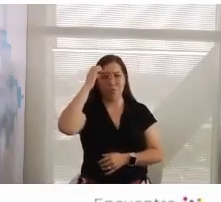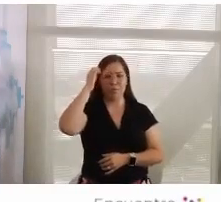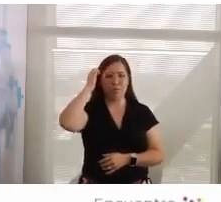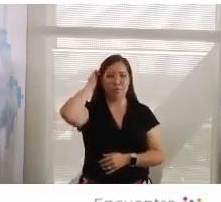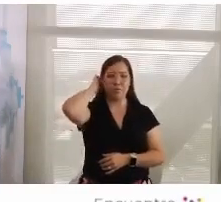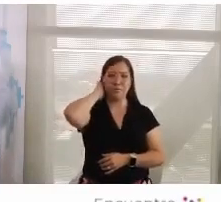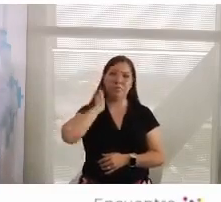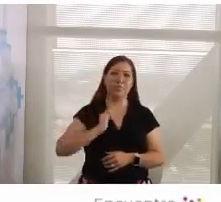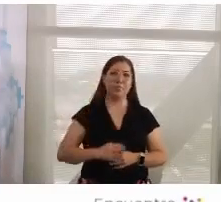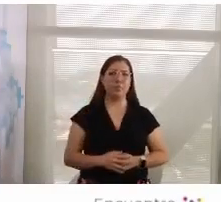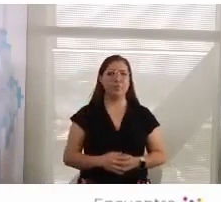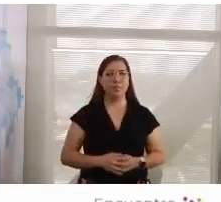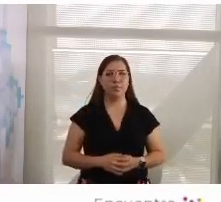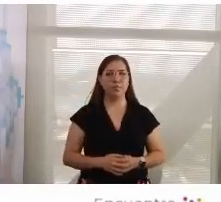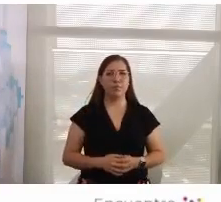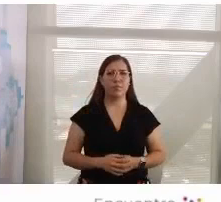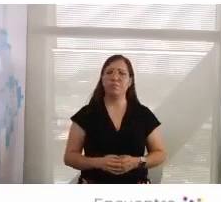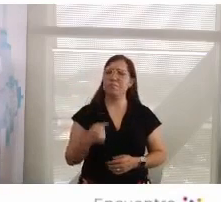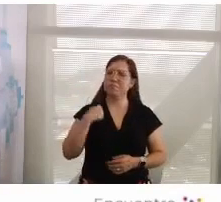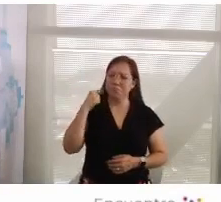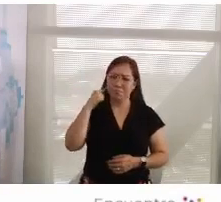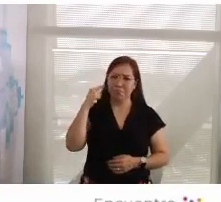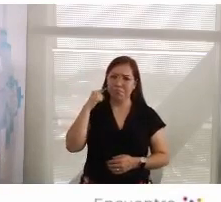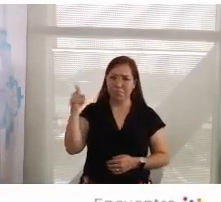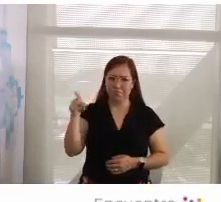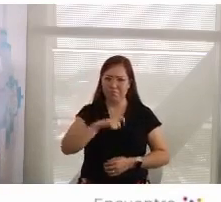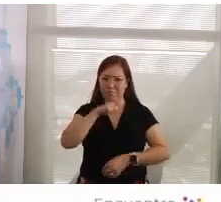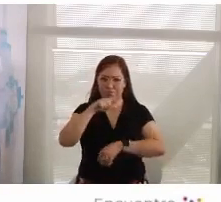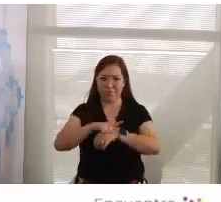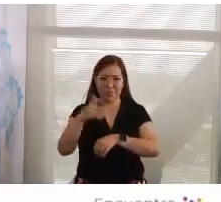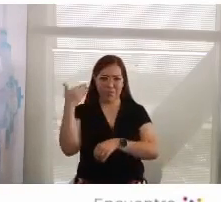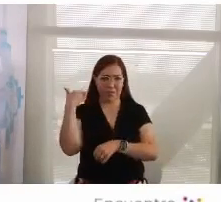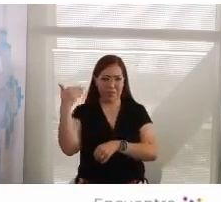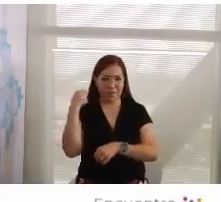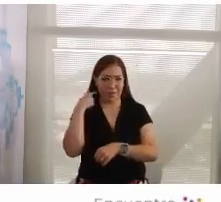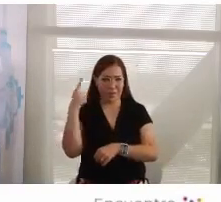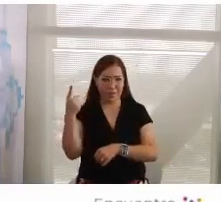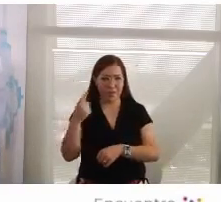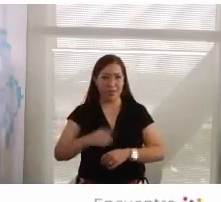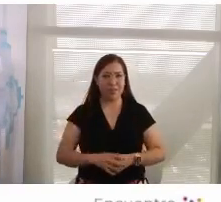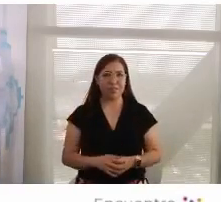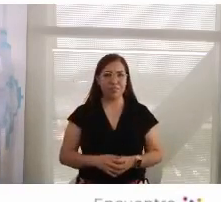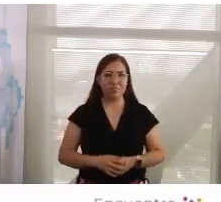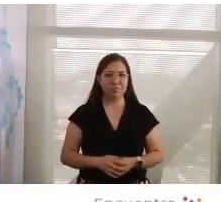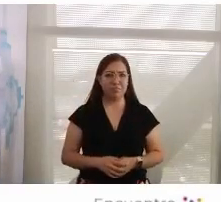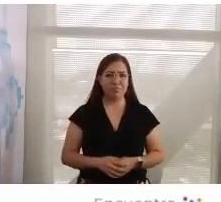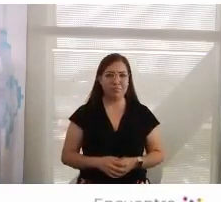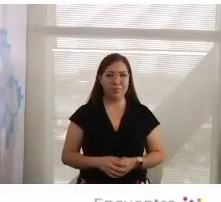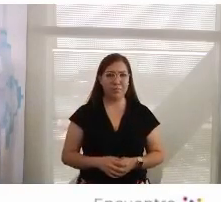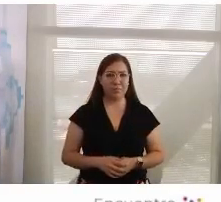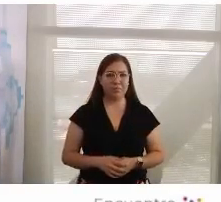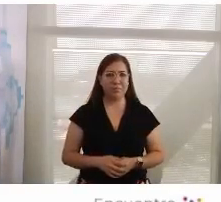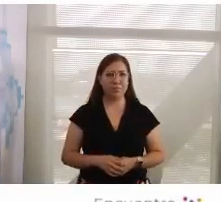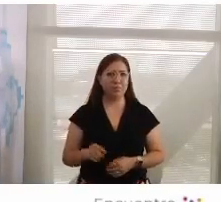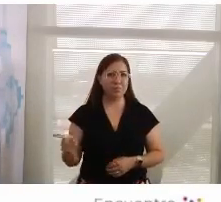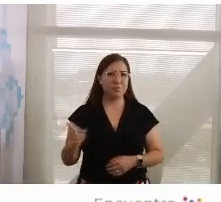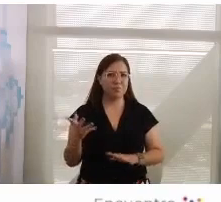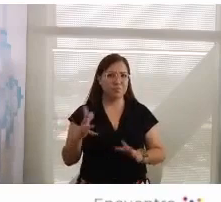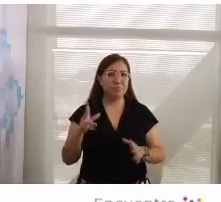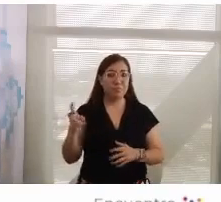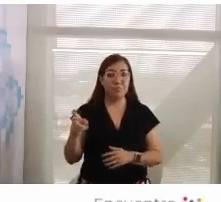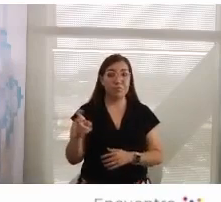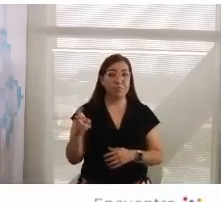Me gustó especialmente escucharla, Luisa, qué lindo el testemunio que das y de dónde